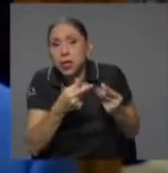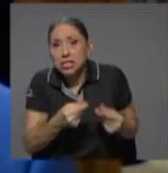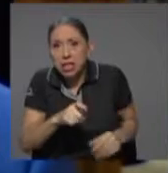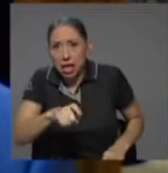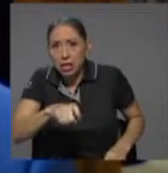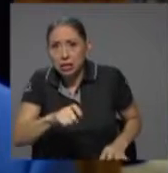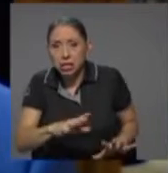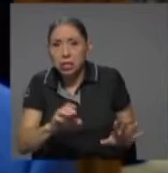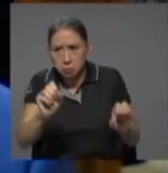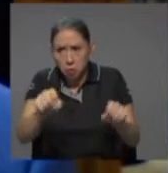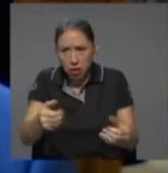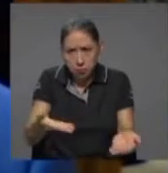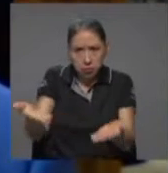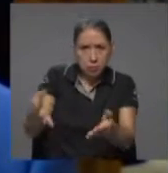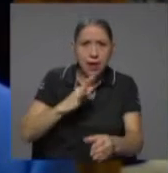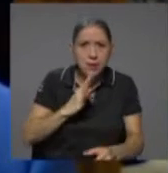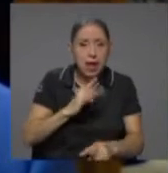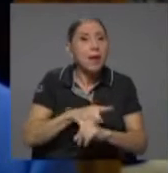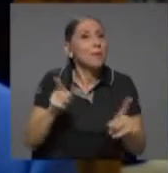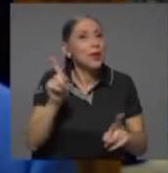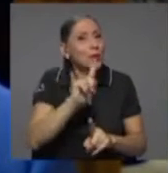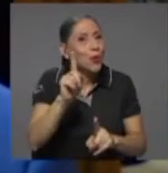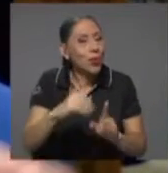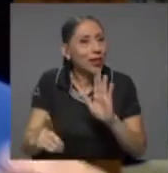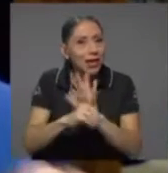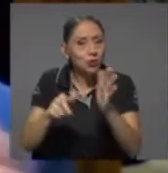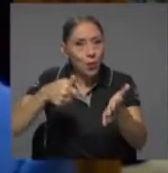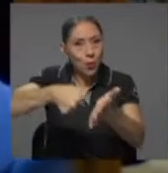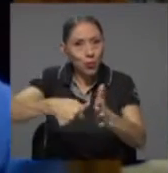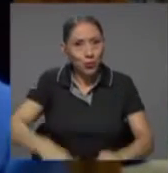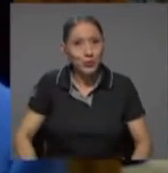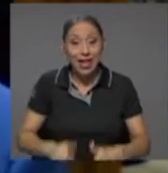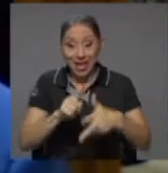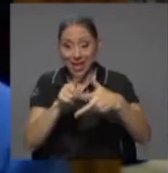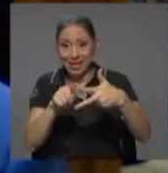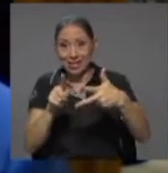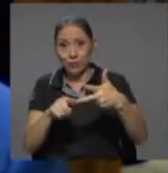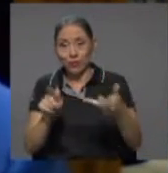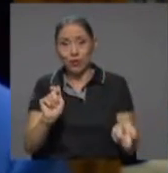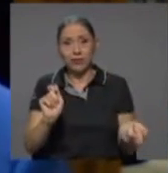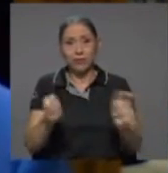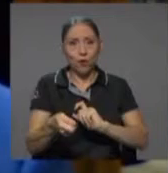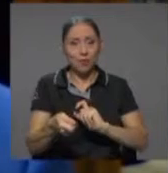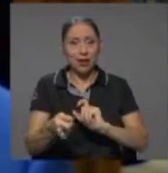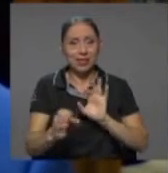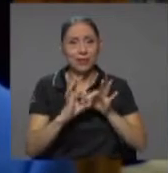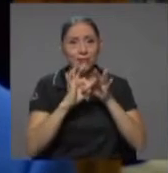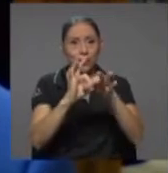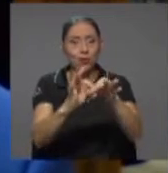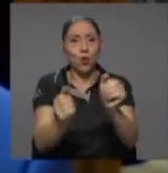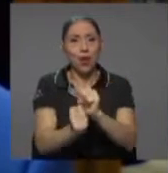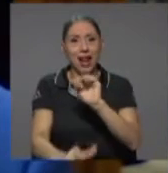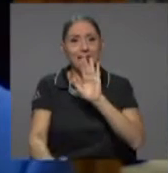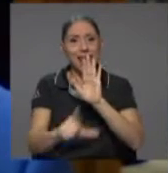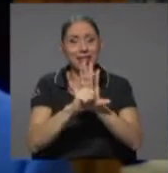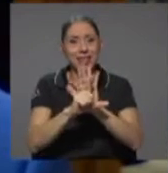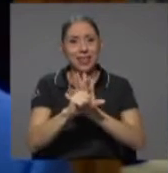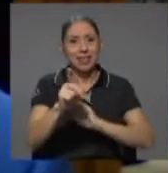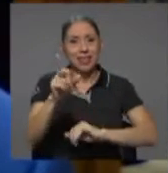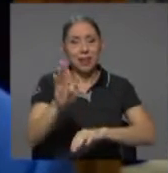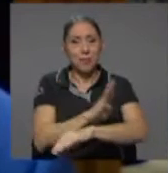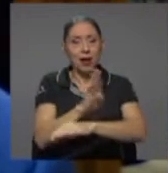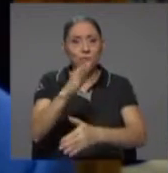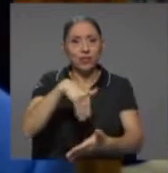pero no tendría derecho a voto. Esas fueron las reformas en relación con la ley orgánica del Banco Central. Se introdujo otra